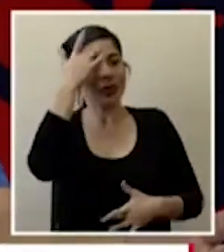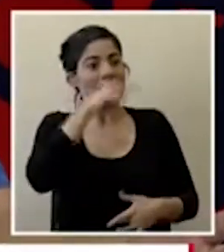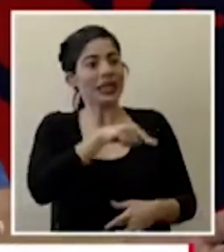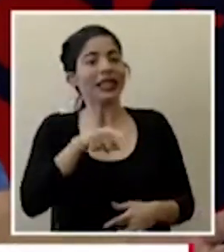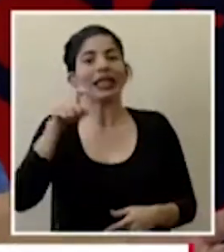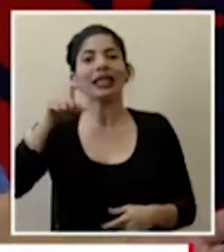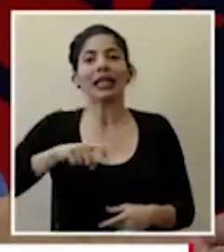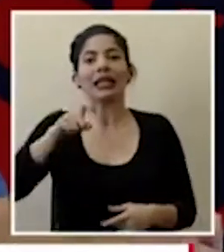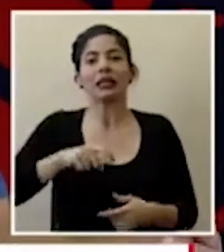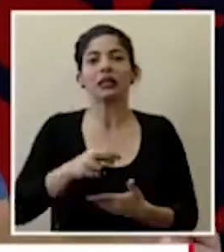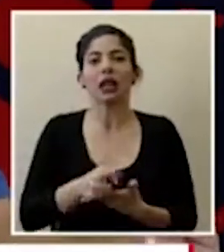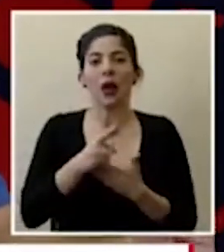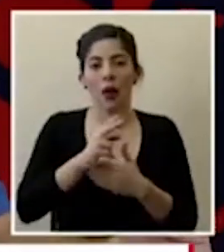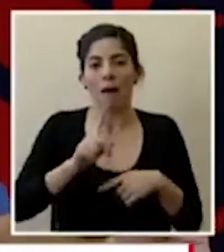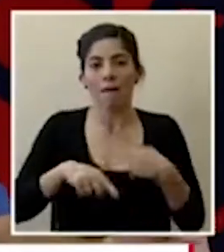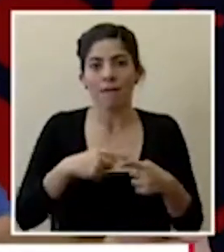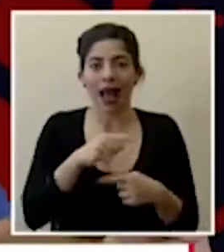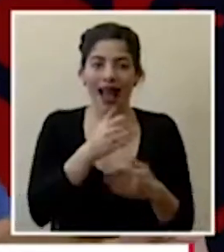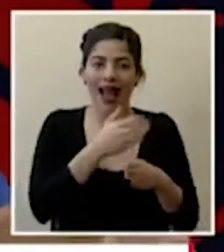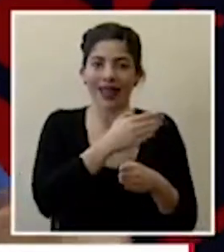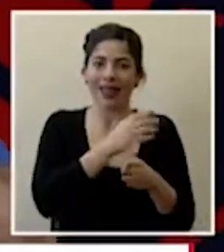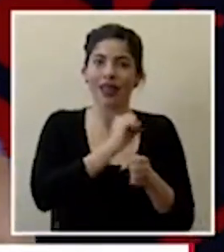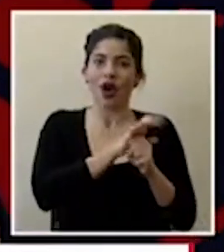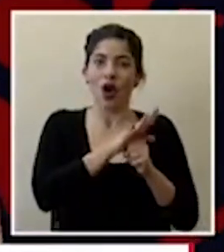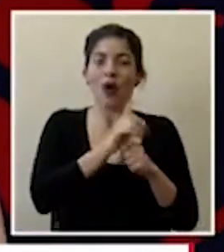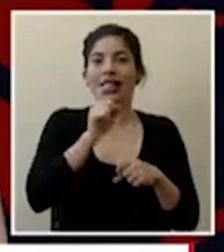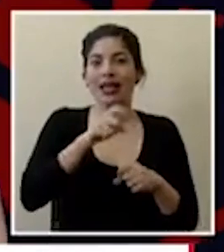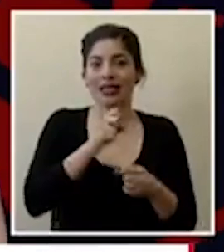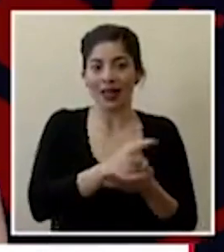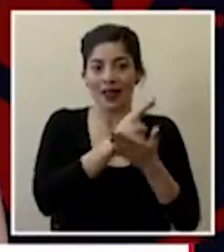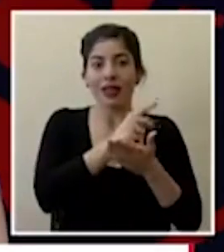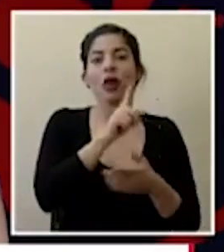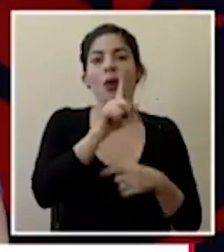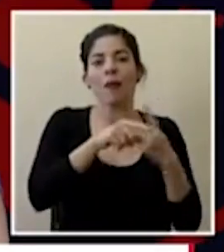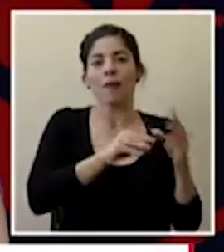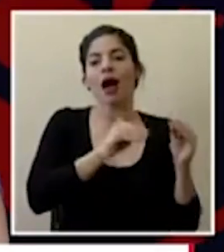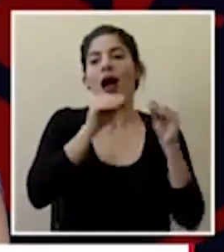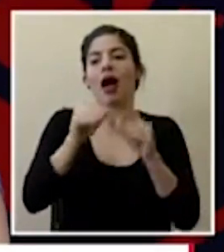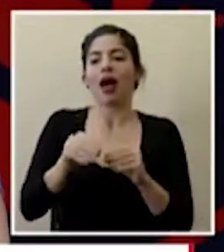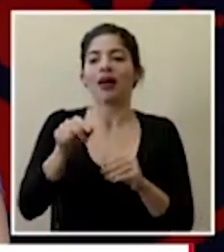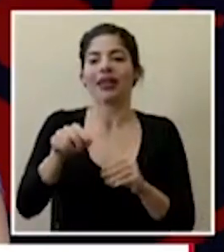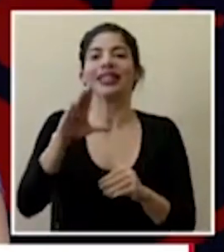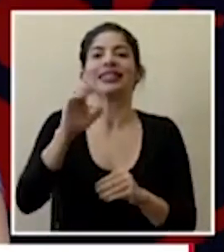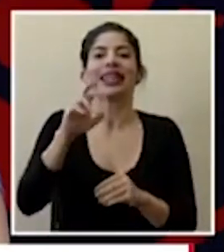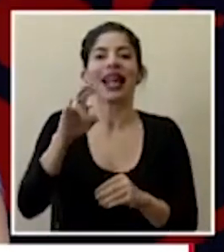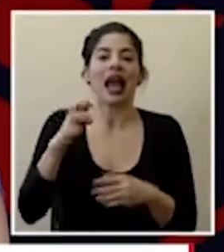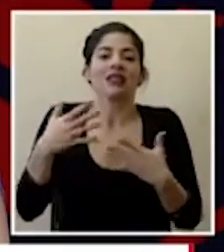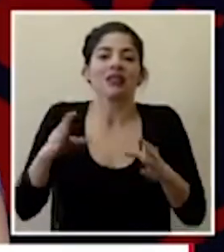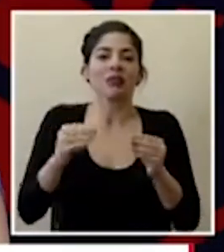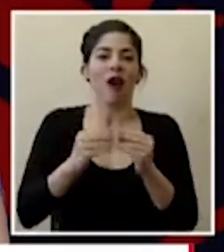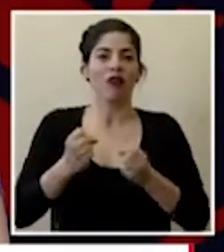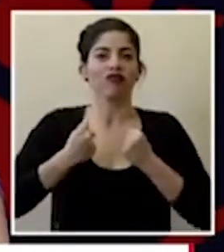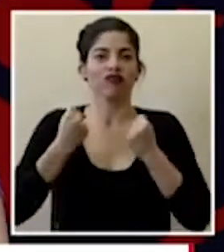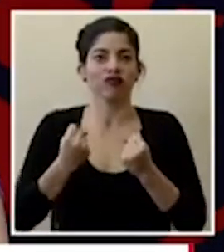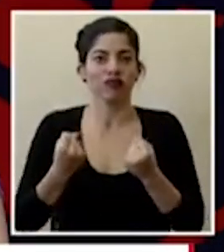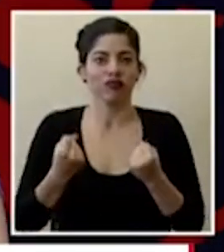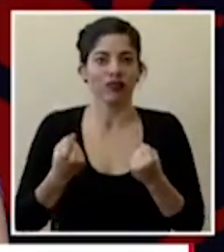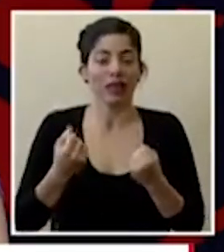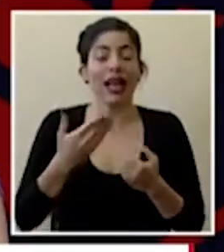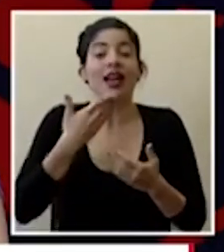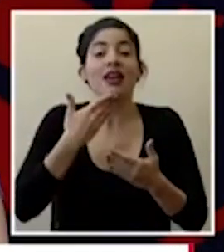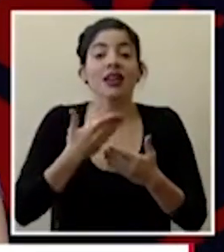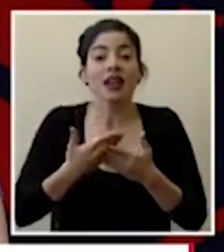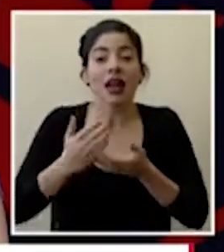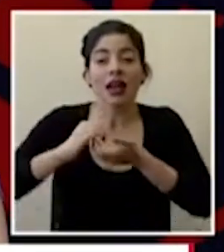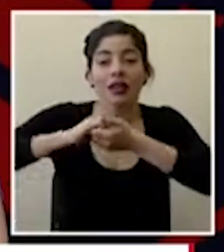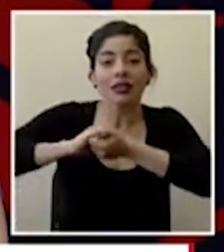van a requerir rehabilitación esos pacientes van a recibir la rehabilitación en un cenare que más bien va a estar fortalecido mientras tanto gracias a una alianza